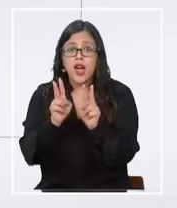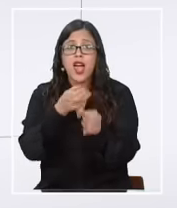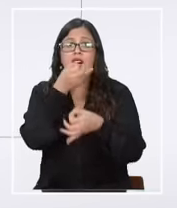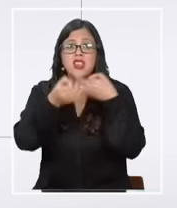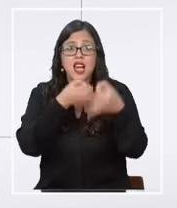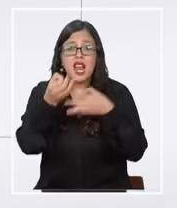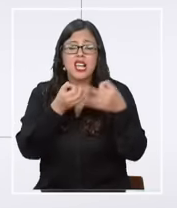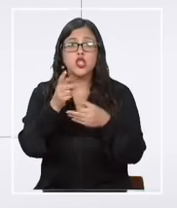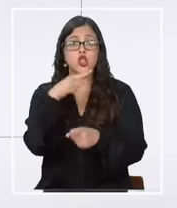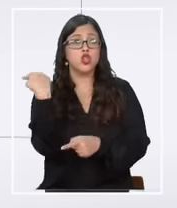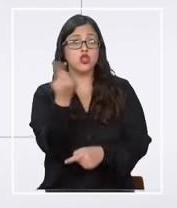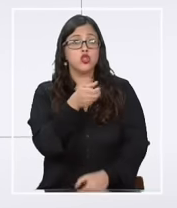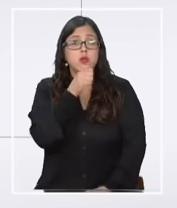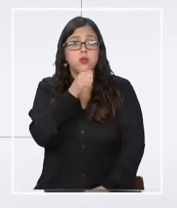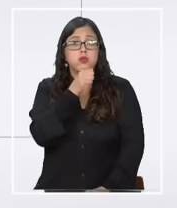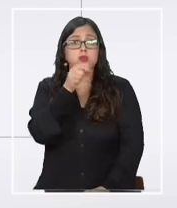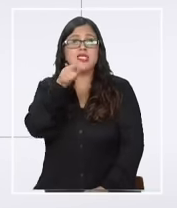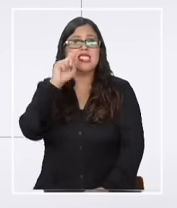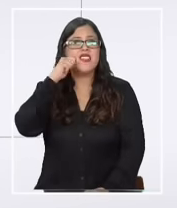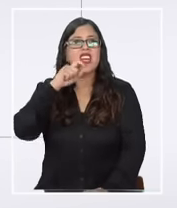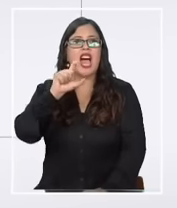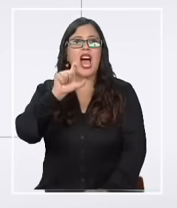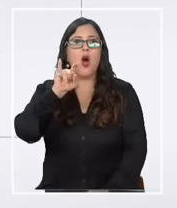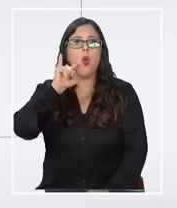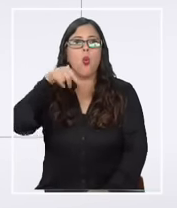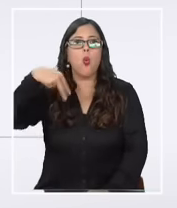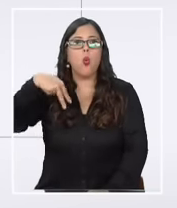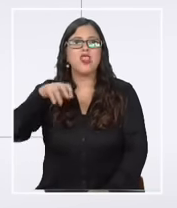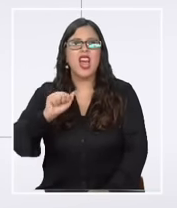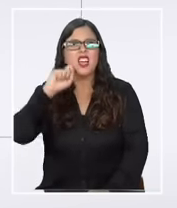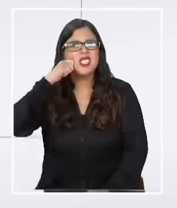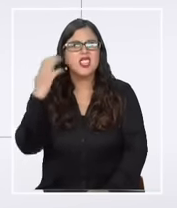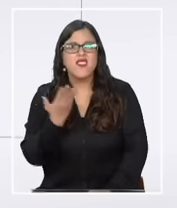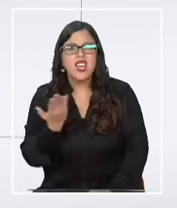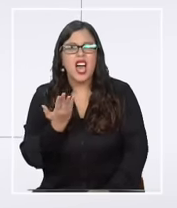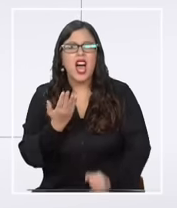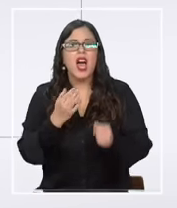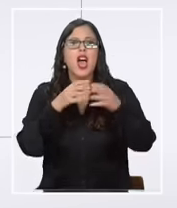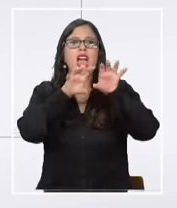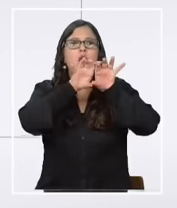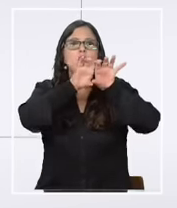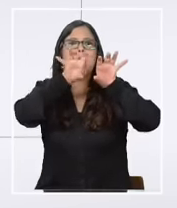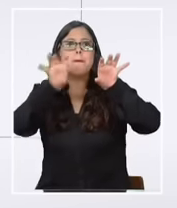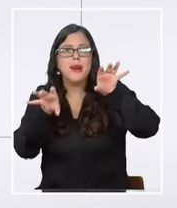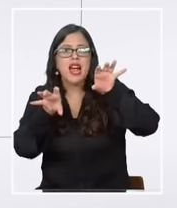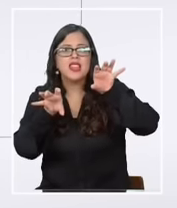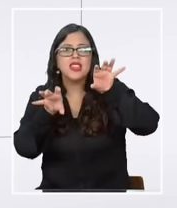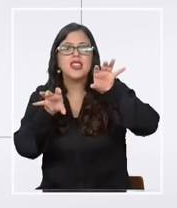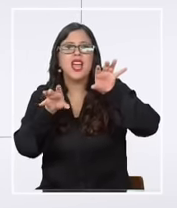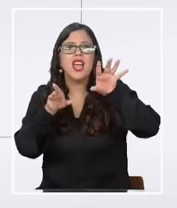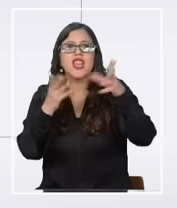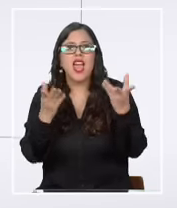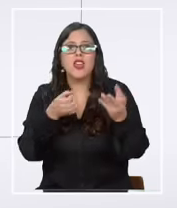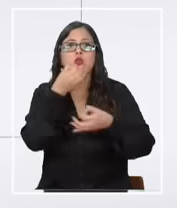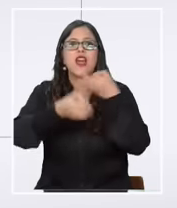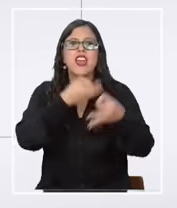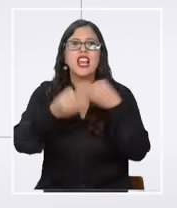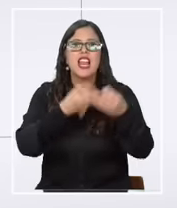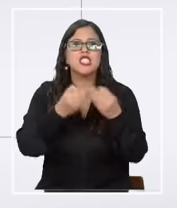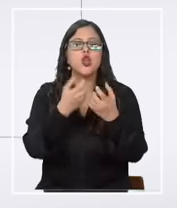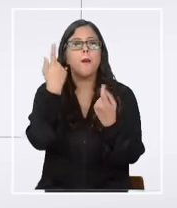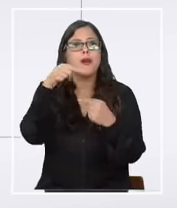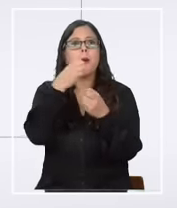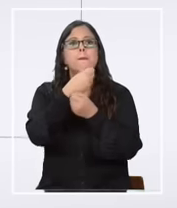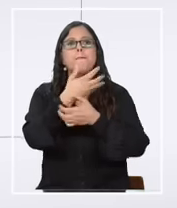es lo que nosotros periodísticamente llamamos una cuña que es una cuña es un segmento de una declaración más larga una parte uno dice